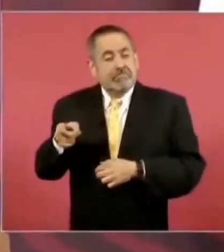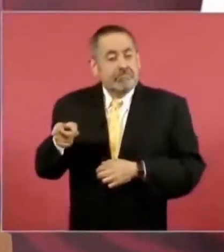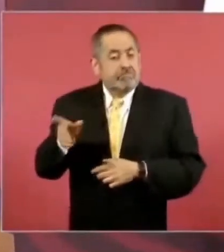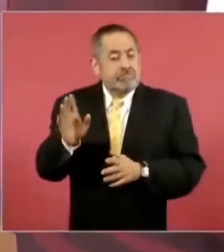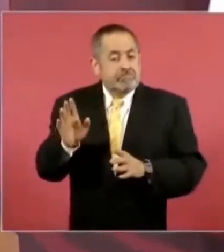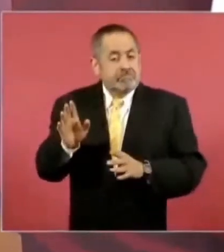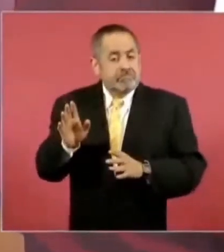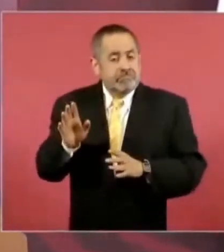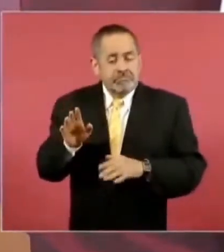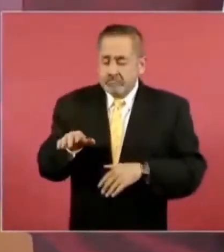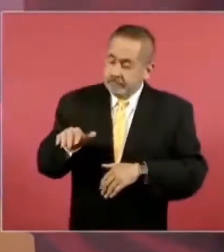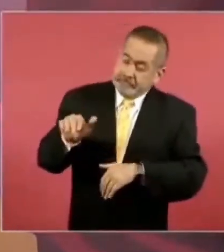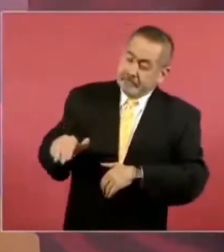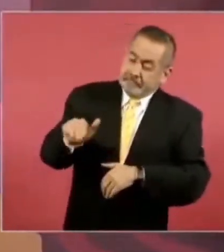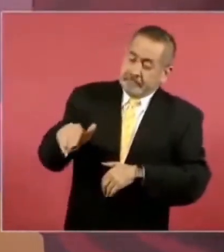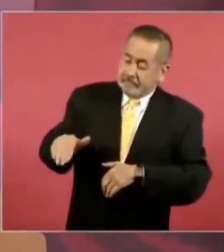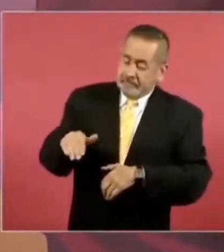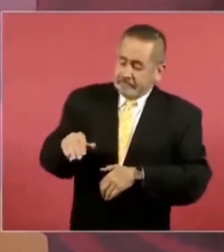cuando lo levantaron.